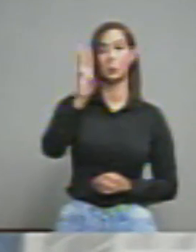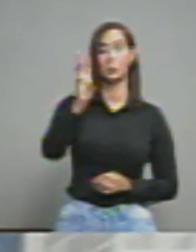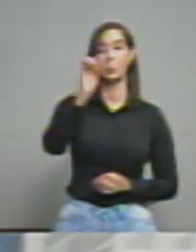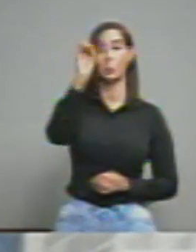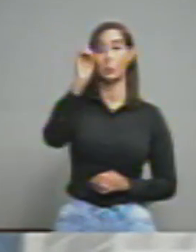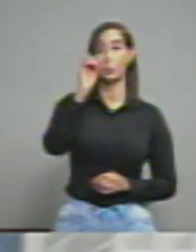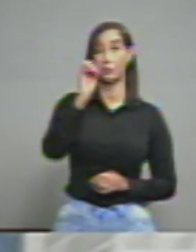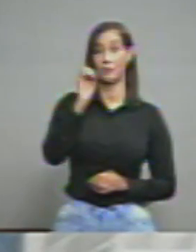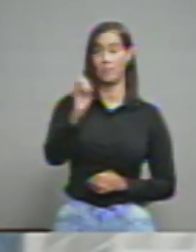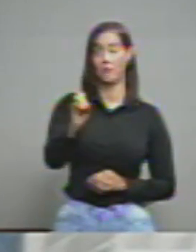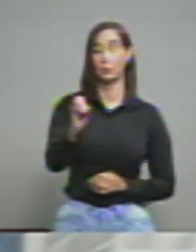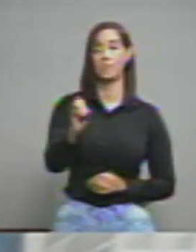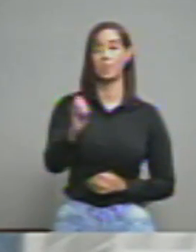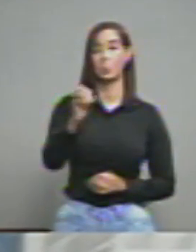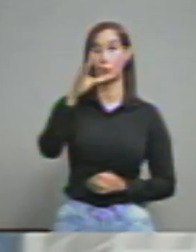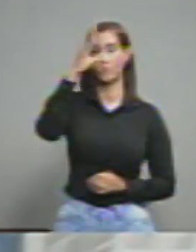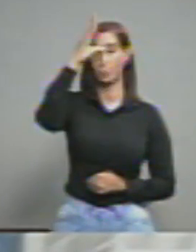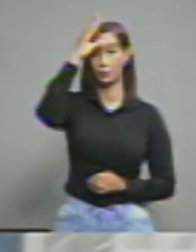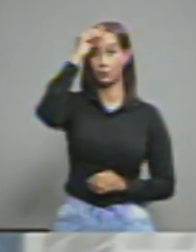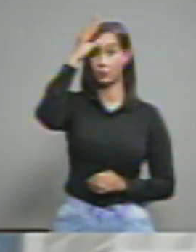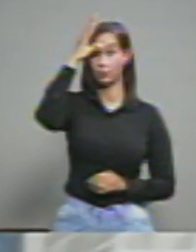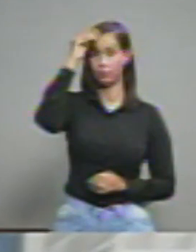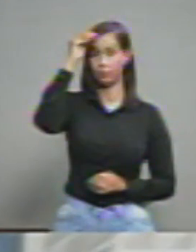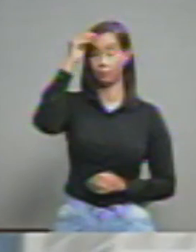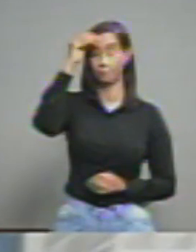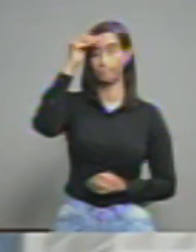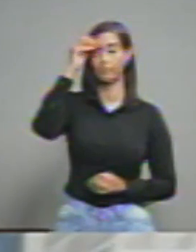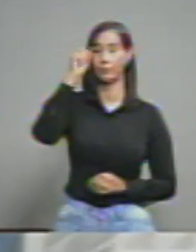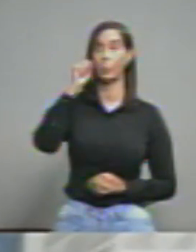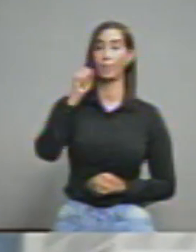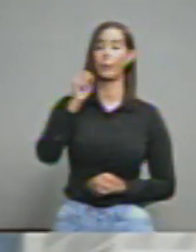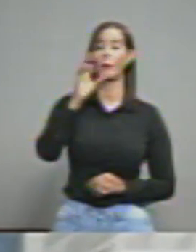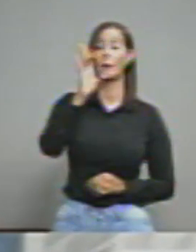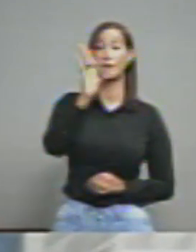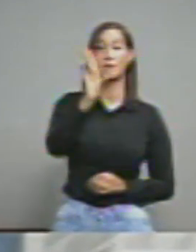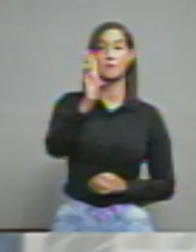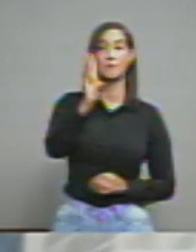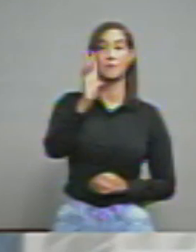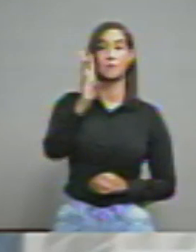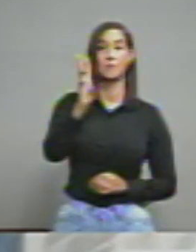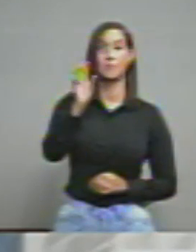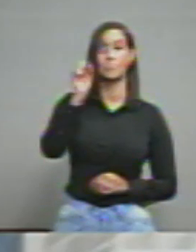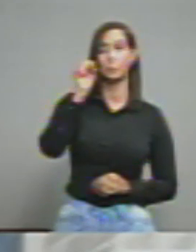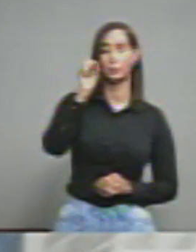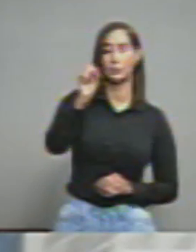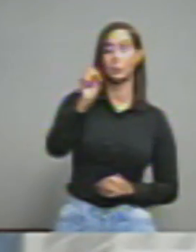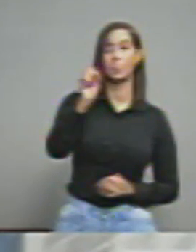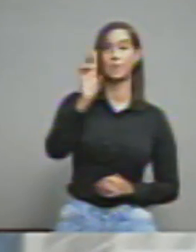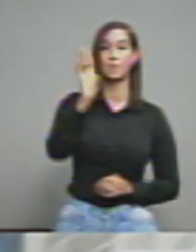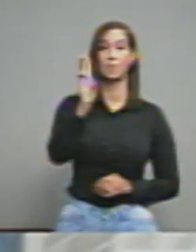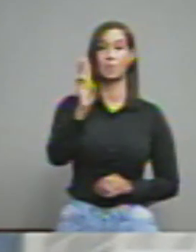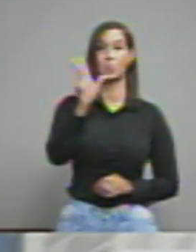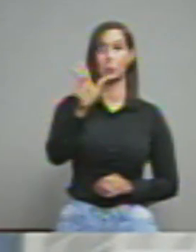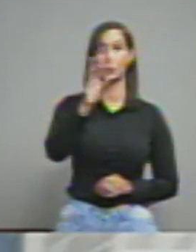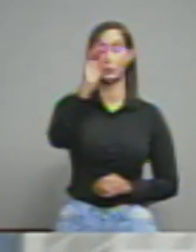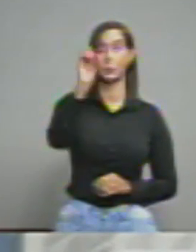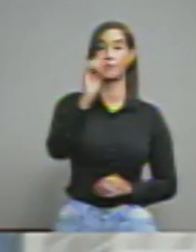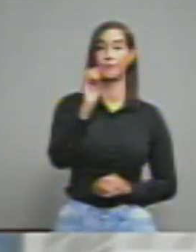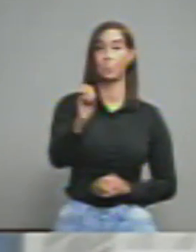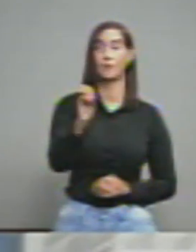al sexo masculino y el 76 punto 73 por ciento